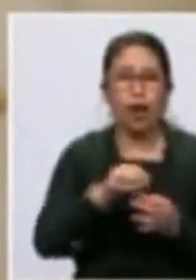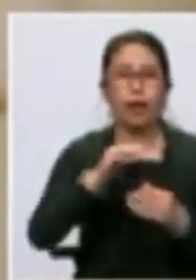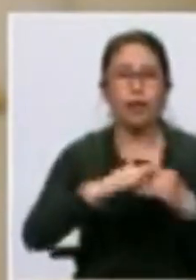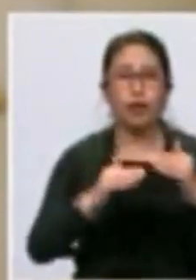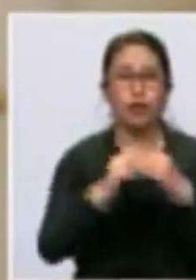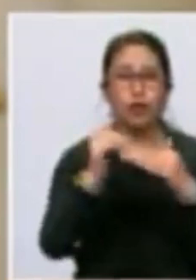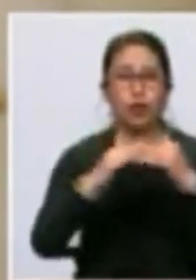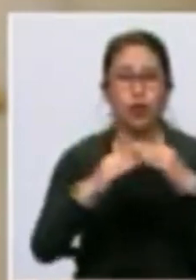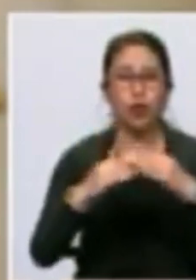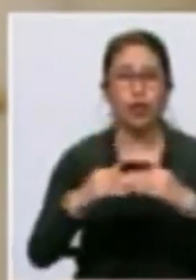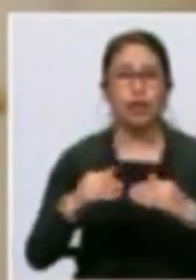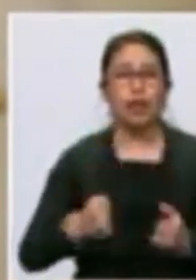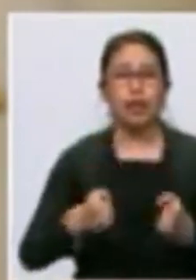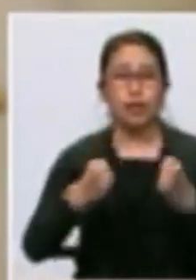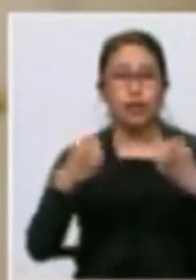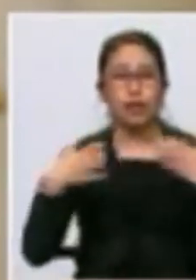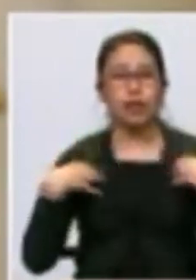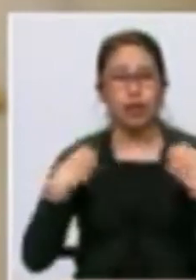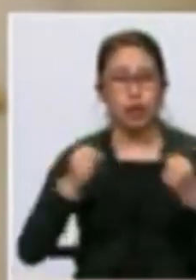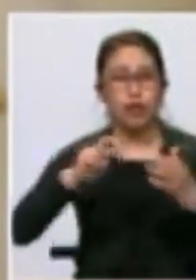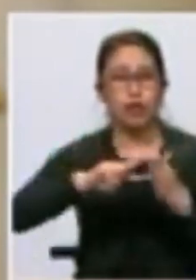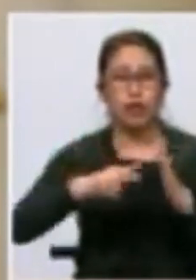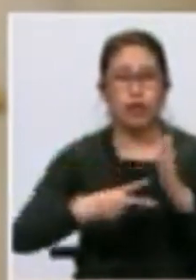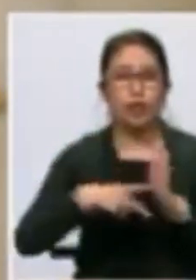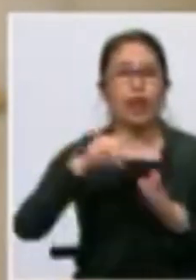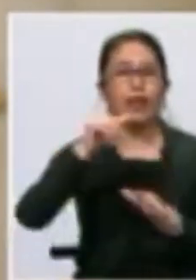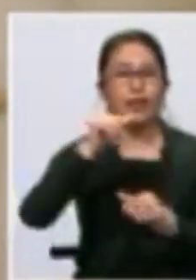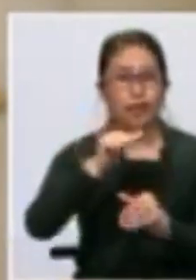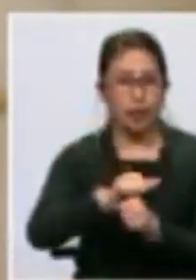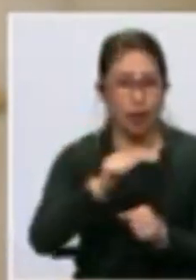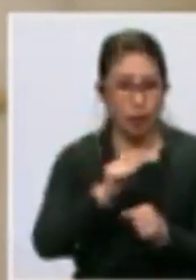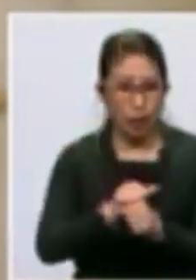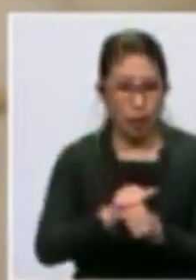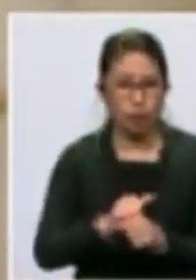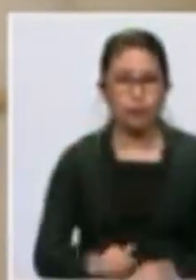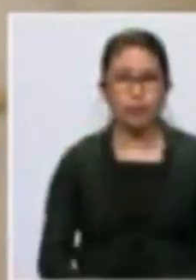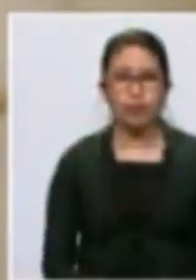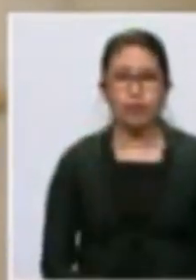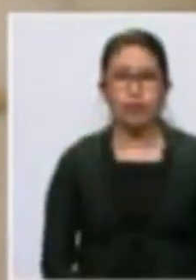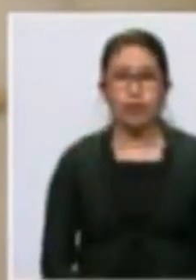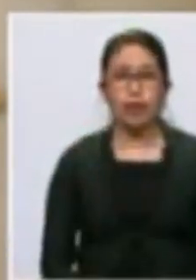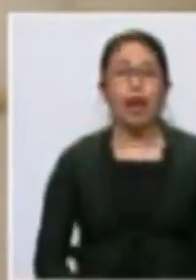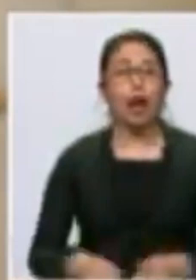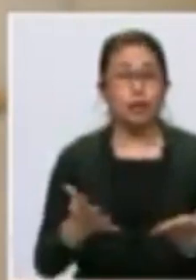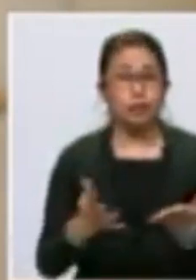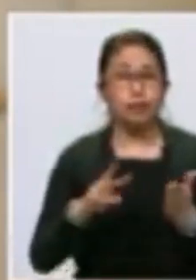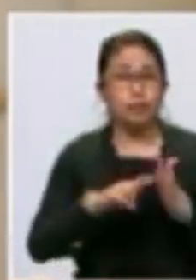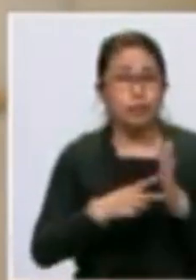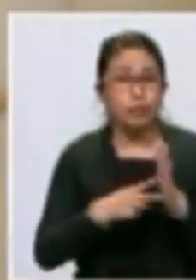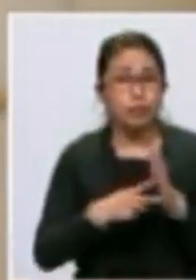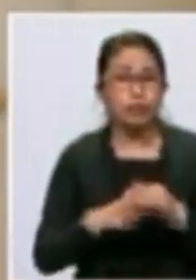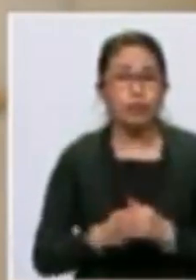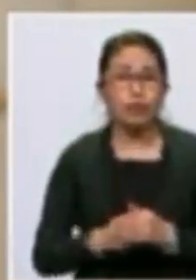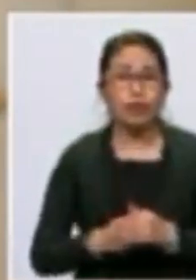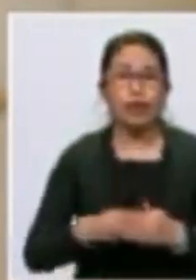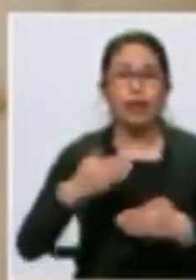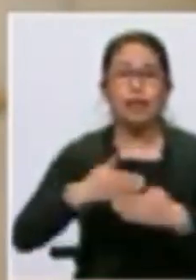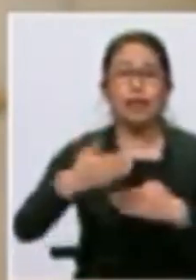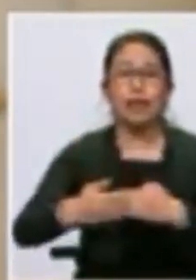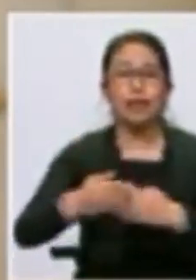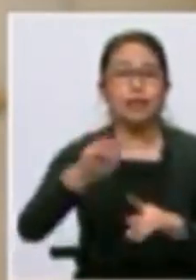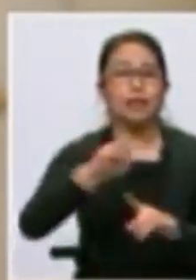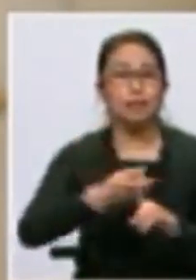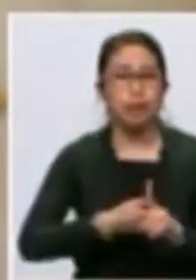infraestructura de salud significa mucho trabajo en obras de construcción. En otras palabras, en los próximos